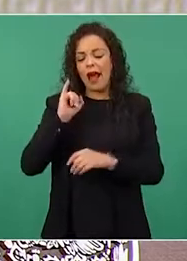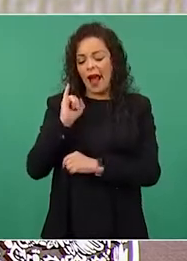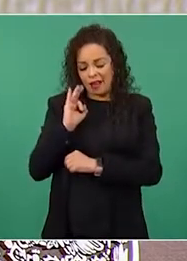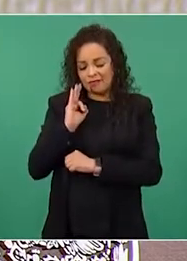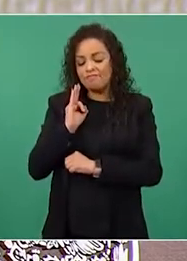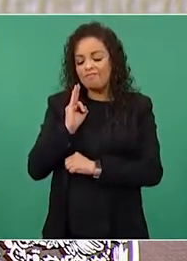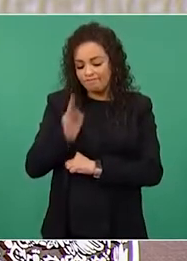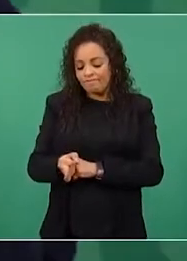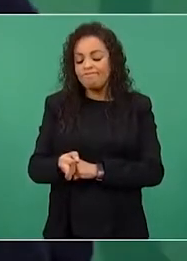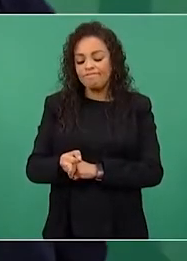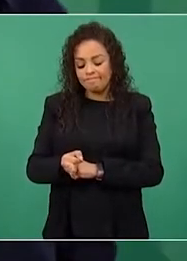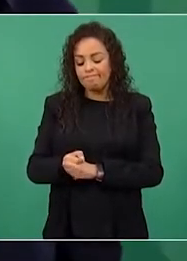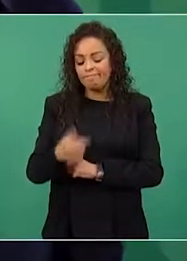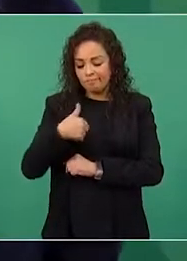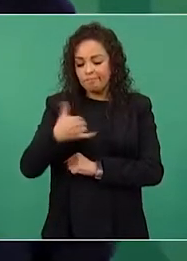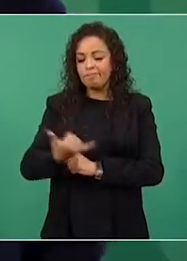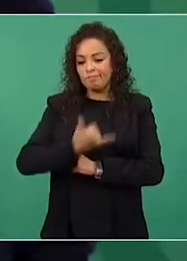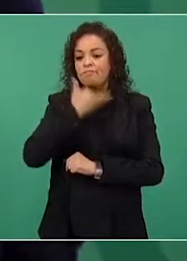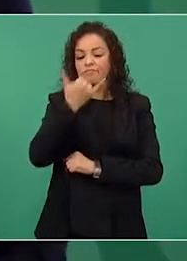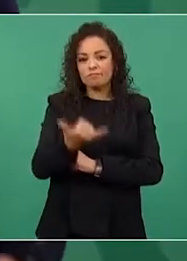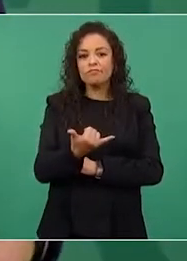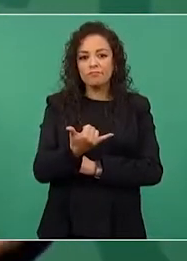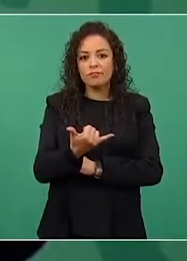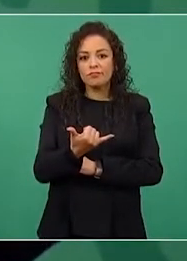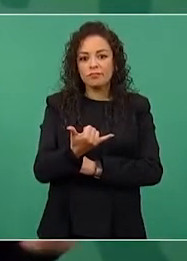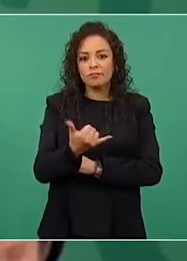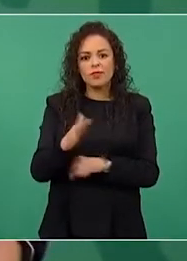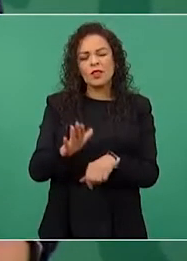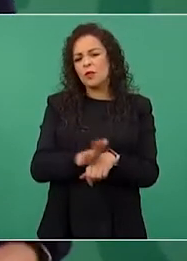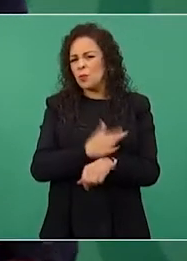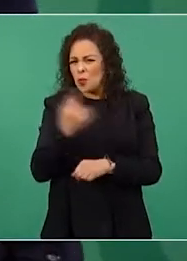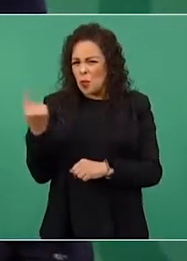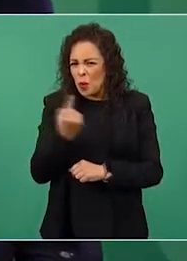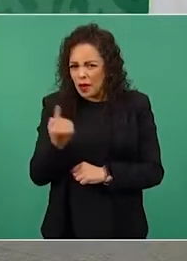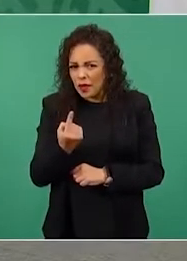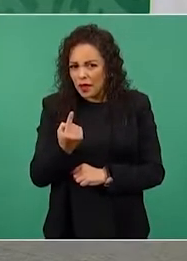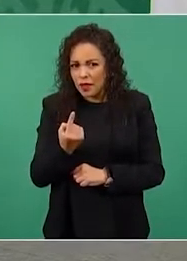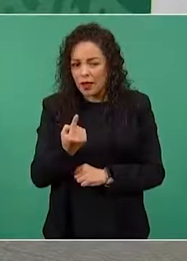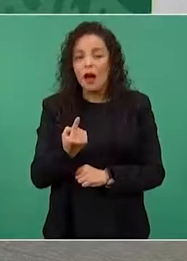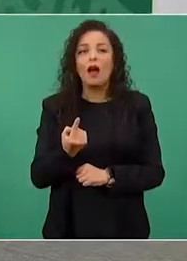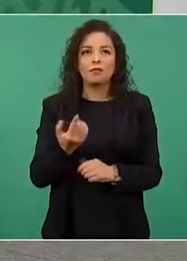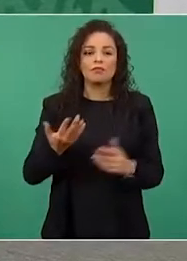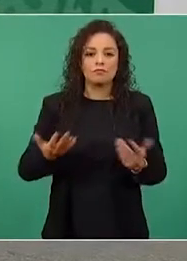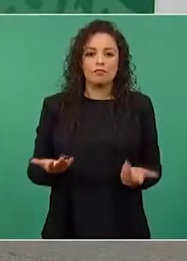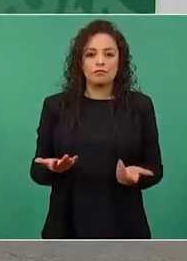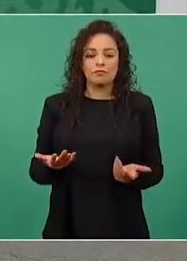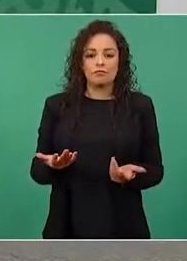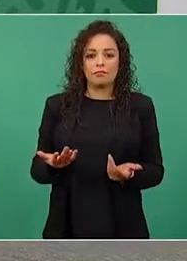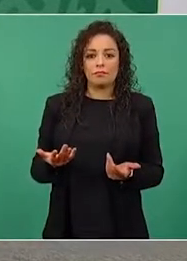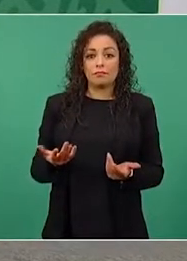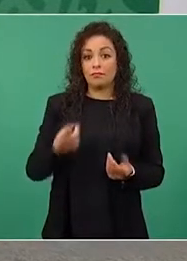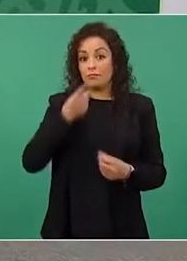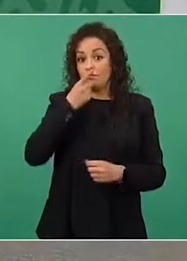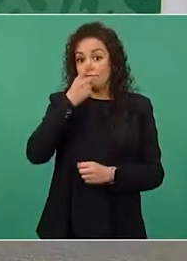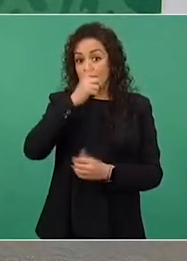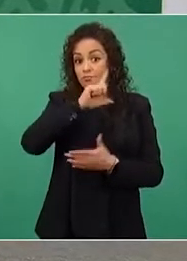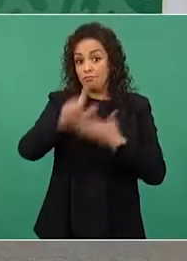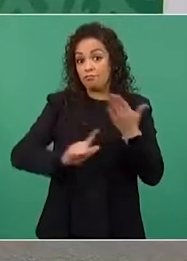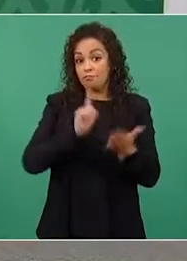Porque se opusieron a un mandato constitucional